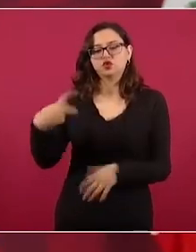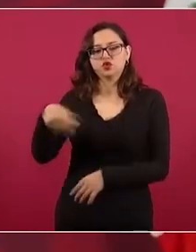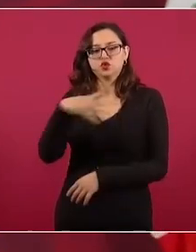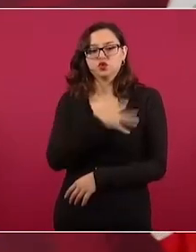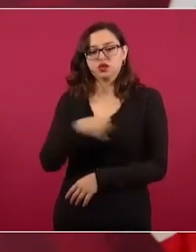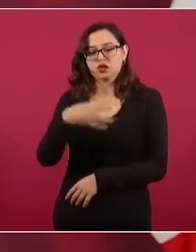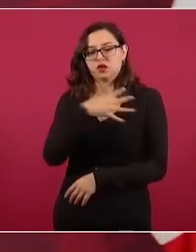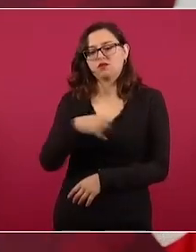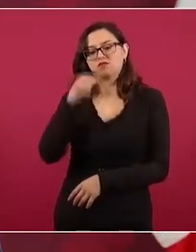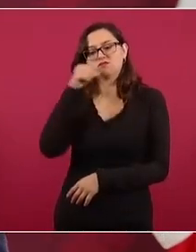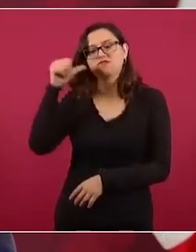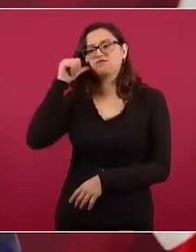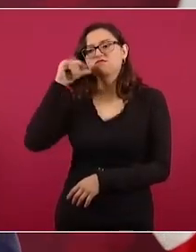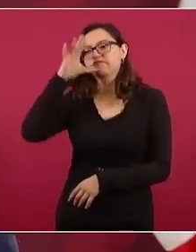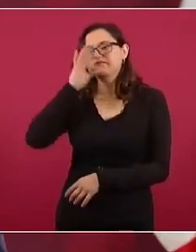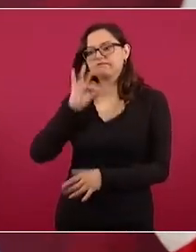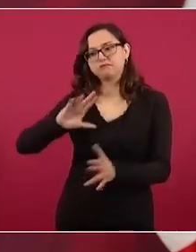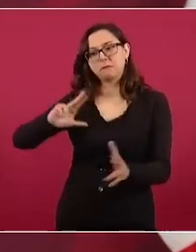de ayer.